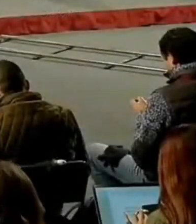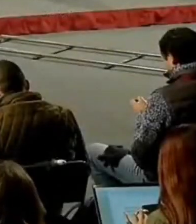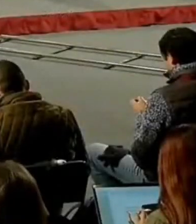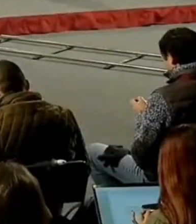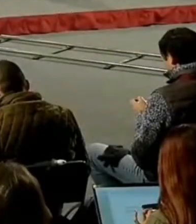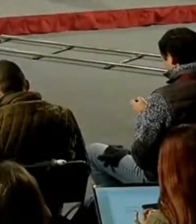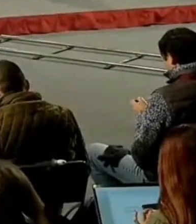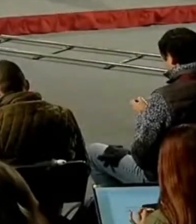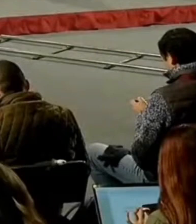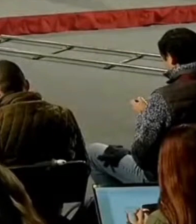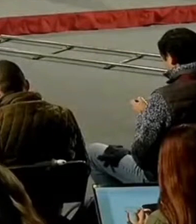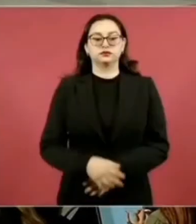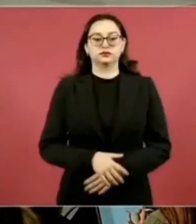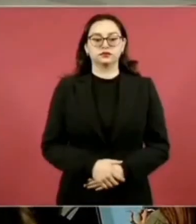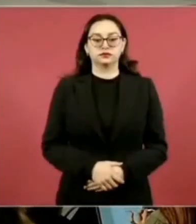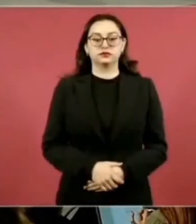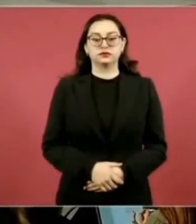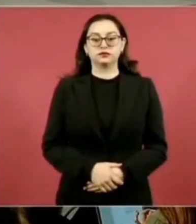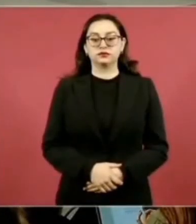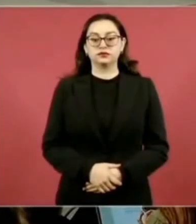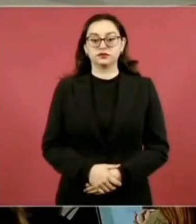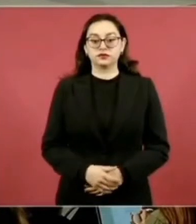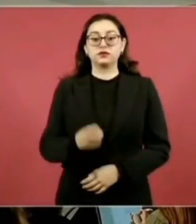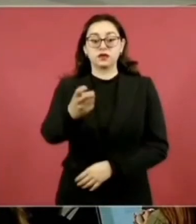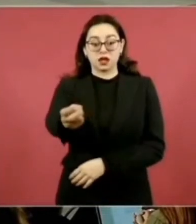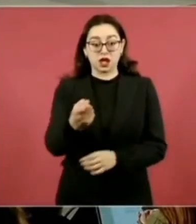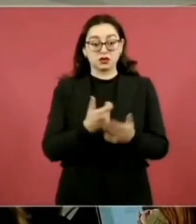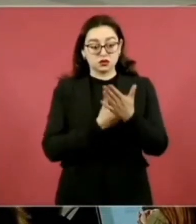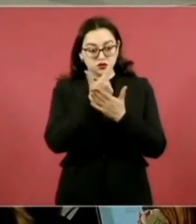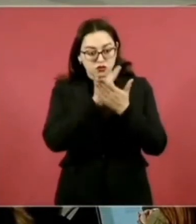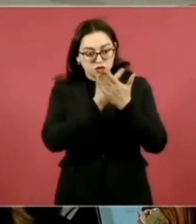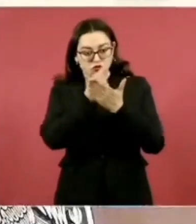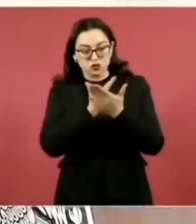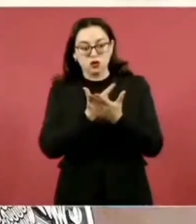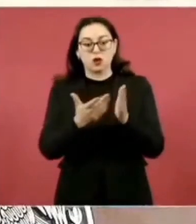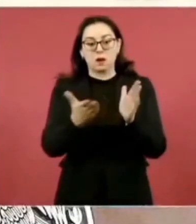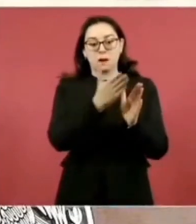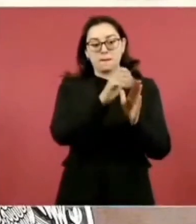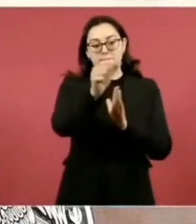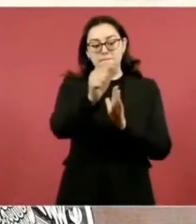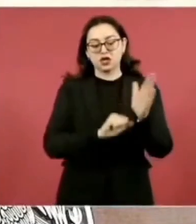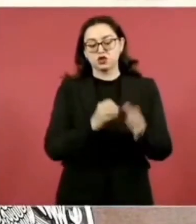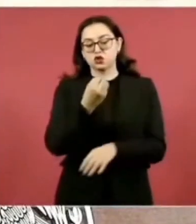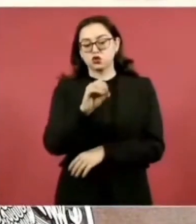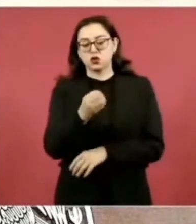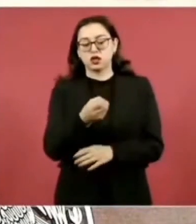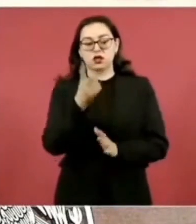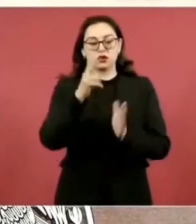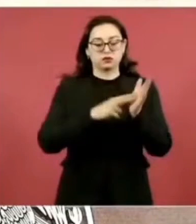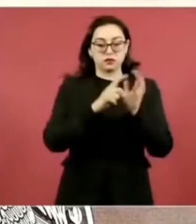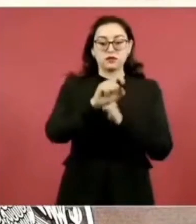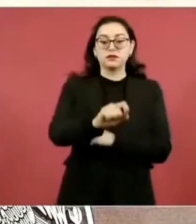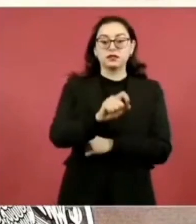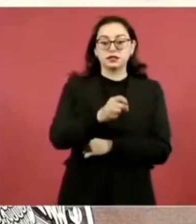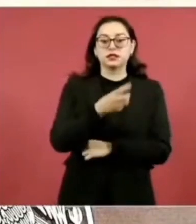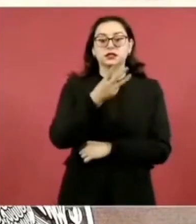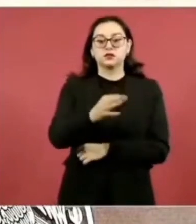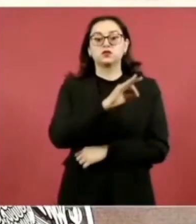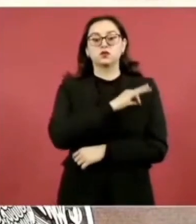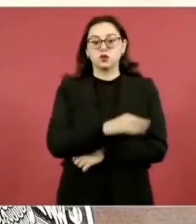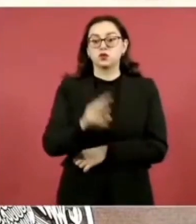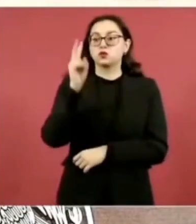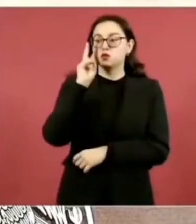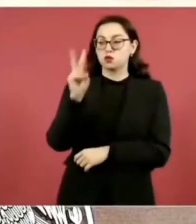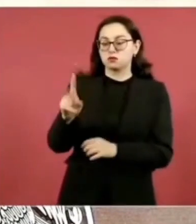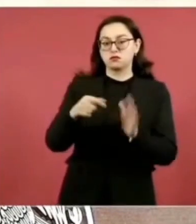Esta estimación es justamente con base en los precios del mes de octubre del año 2023 y es simplemente una manera para poder